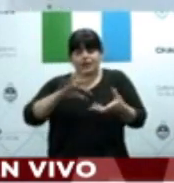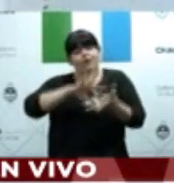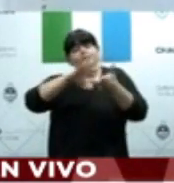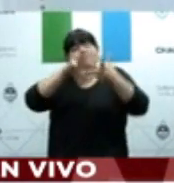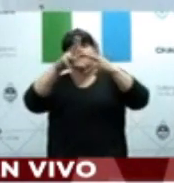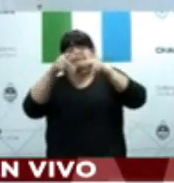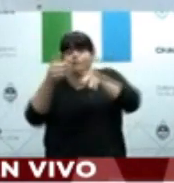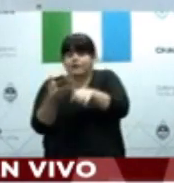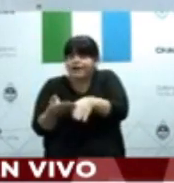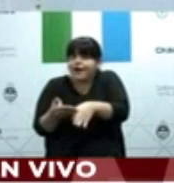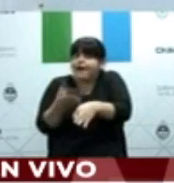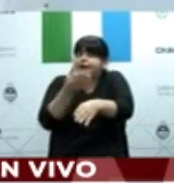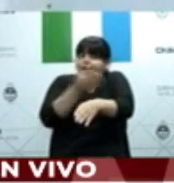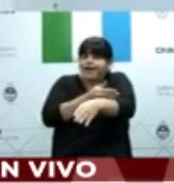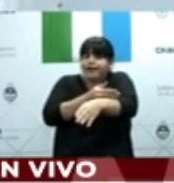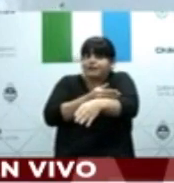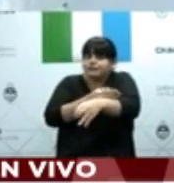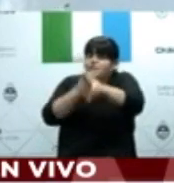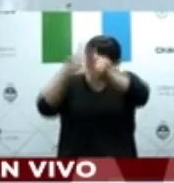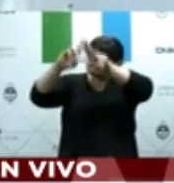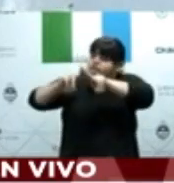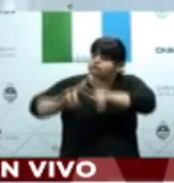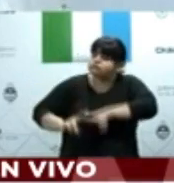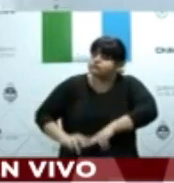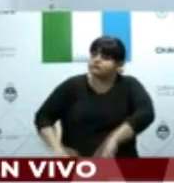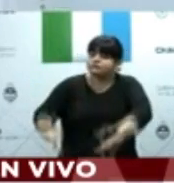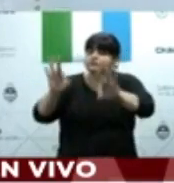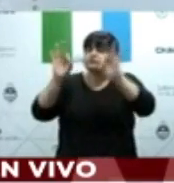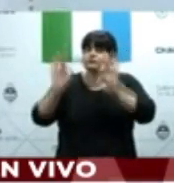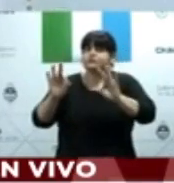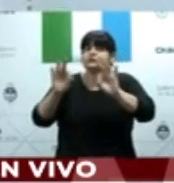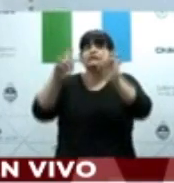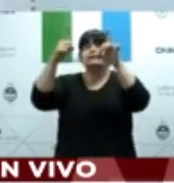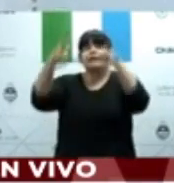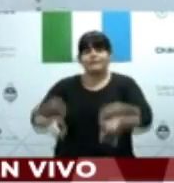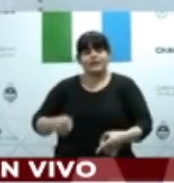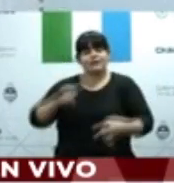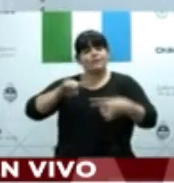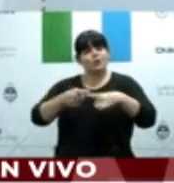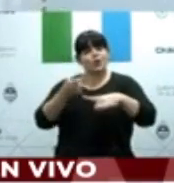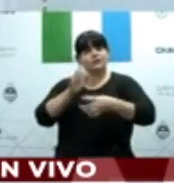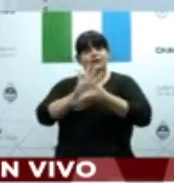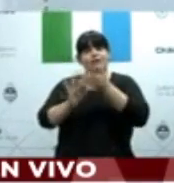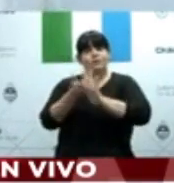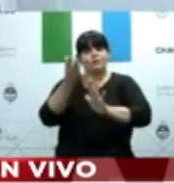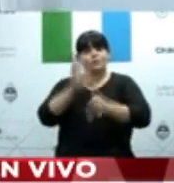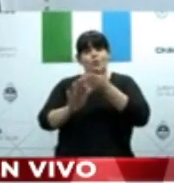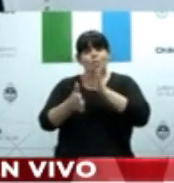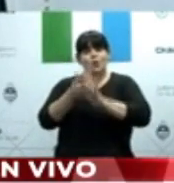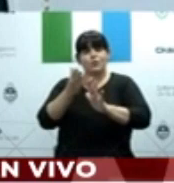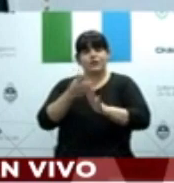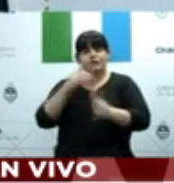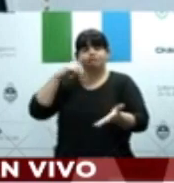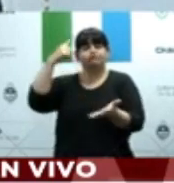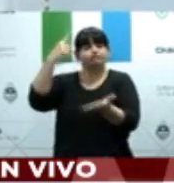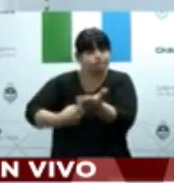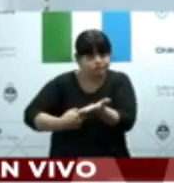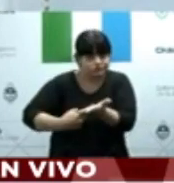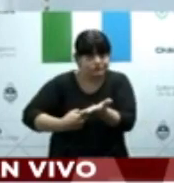políticas públicas anticipadas que fueron 75 días. Estos son fortalezas respecto a nuestras decisiones. O sea, en el tiempo